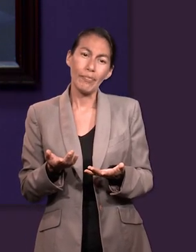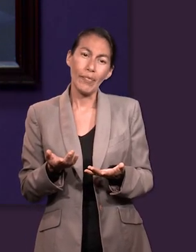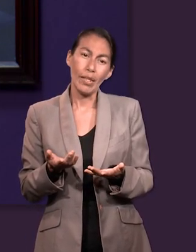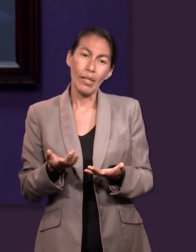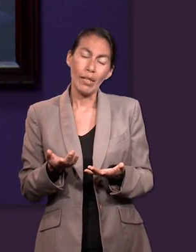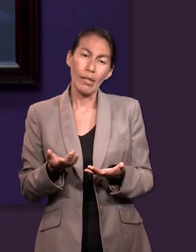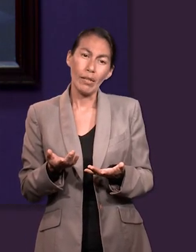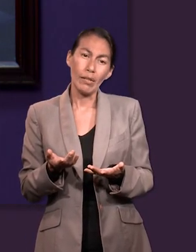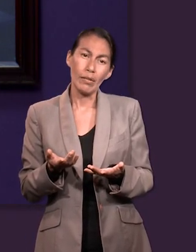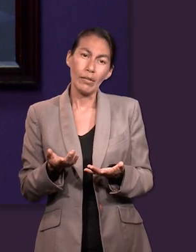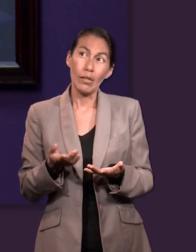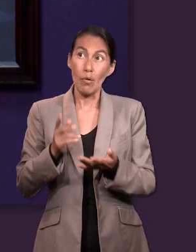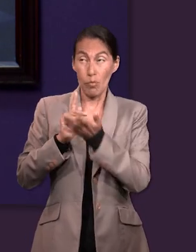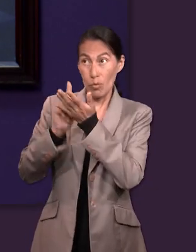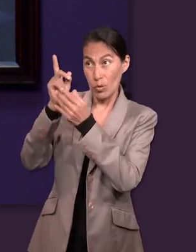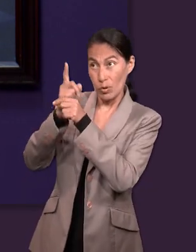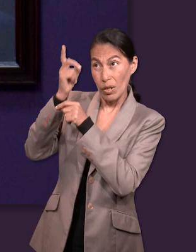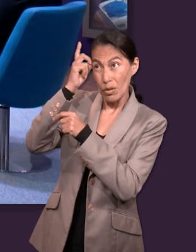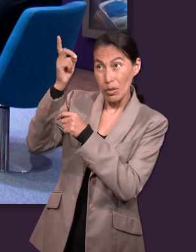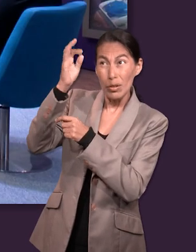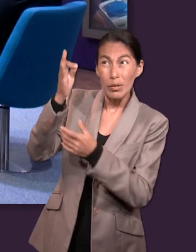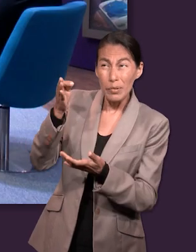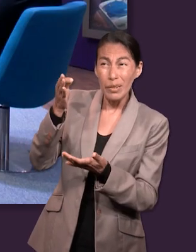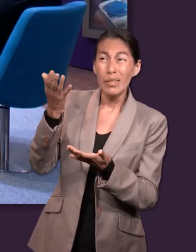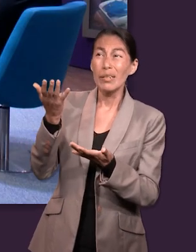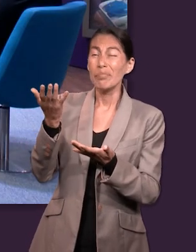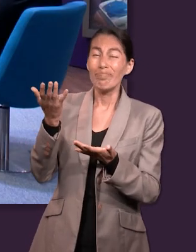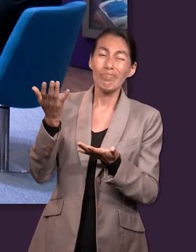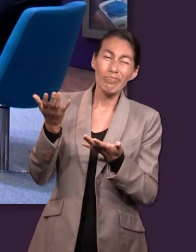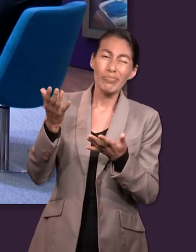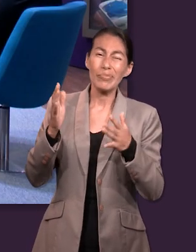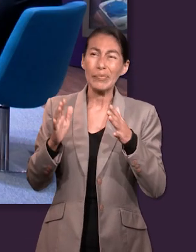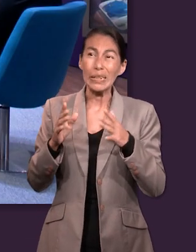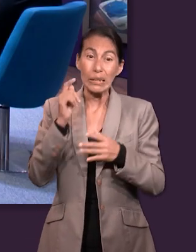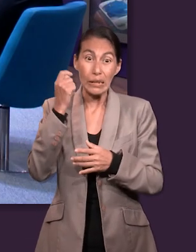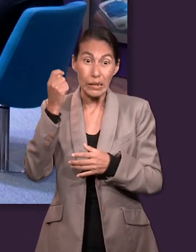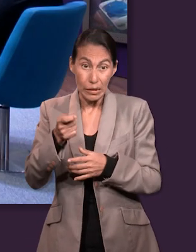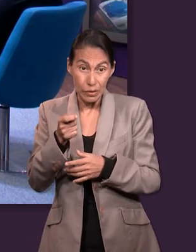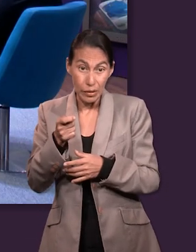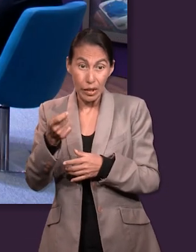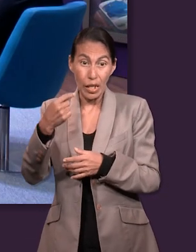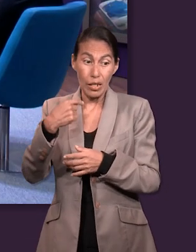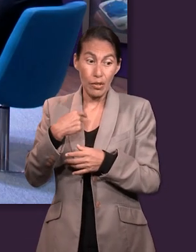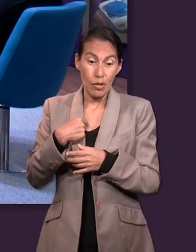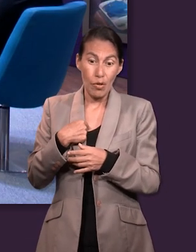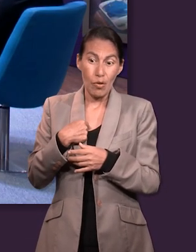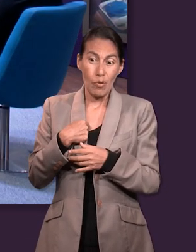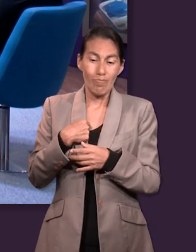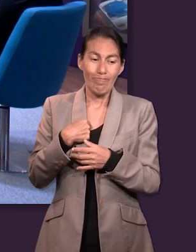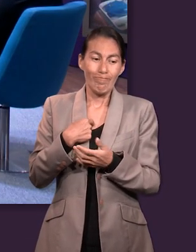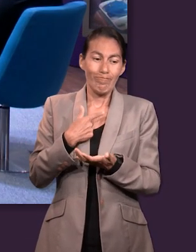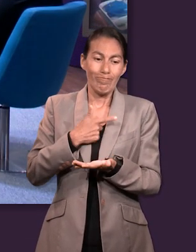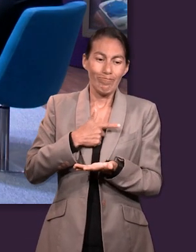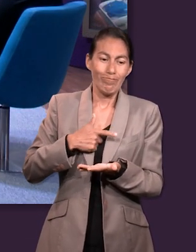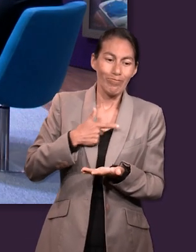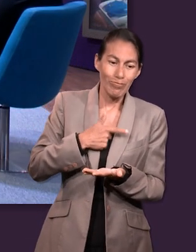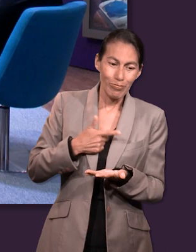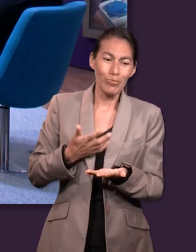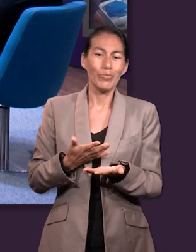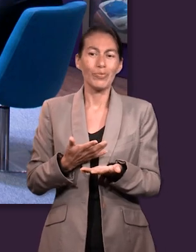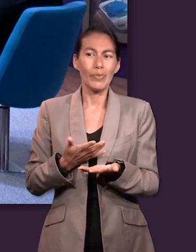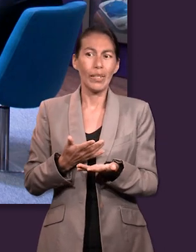aceptar la voluntad de Dios a veces requiere que renuncie a algunas cosas que a mí